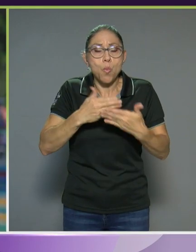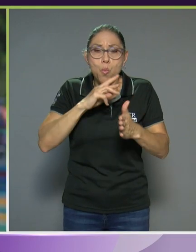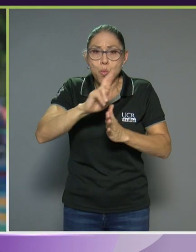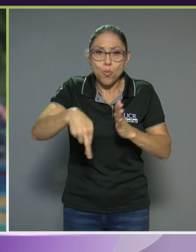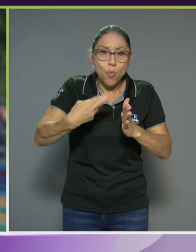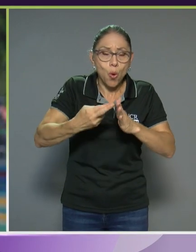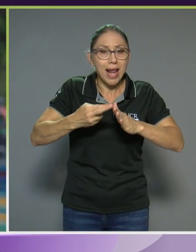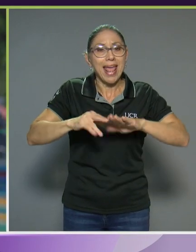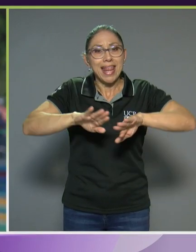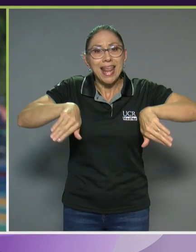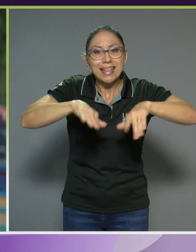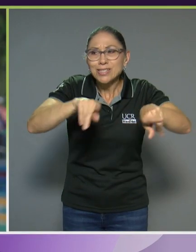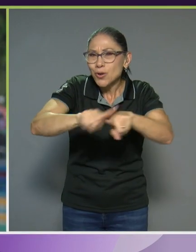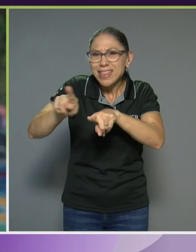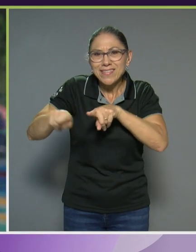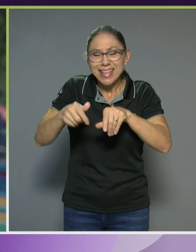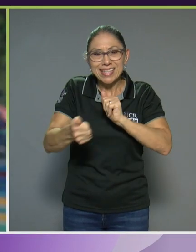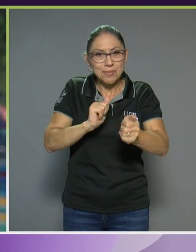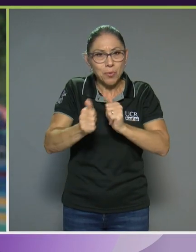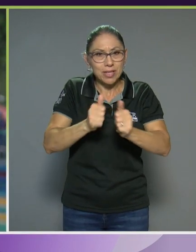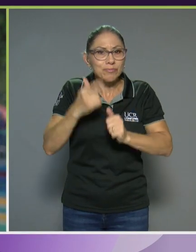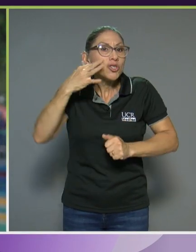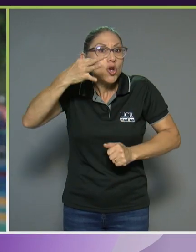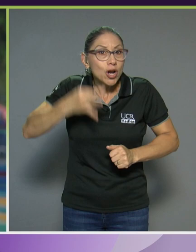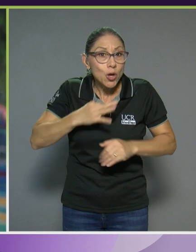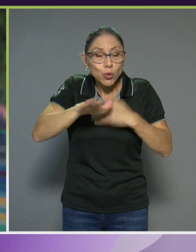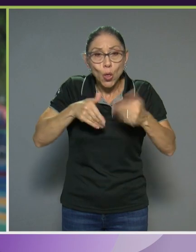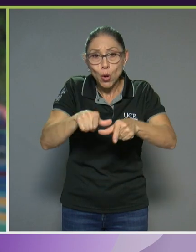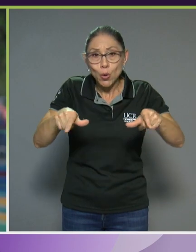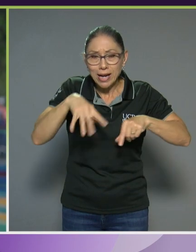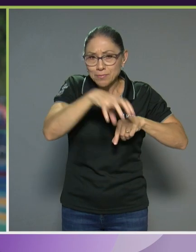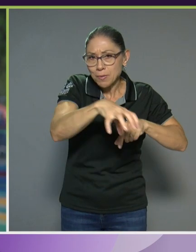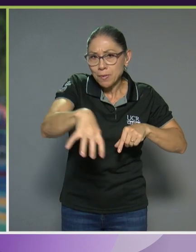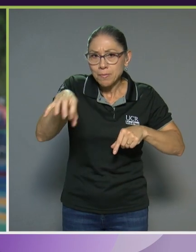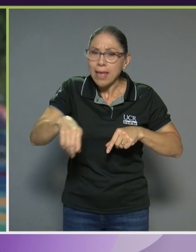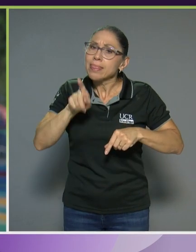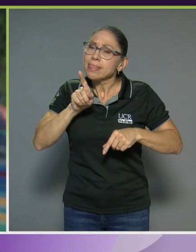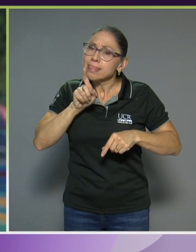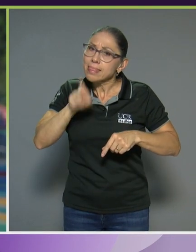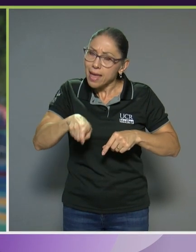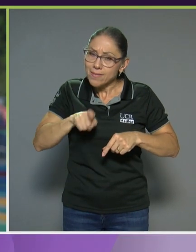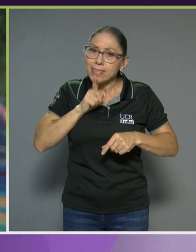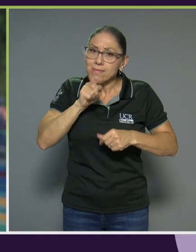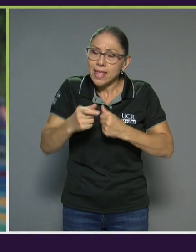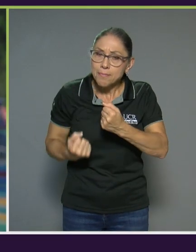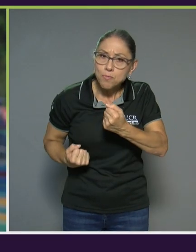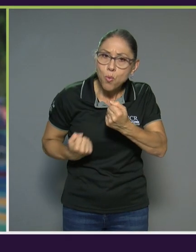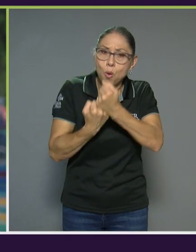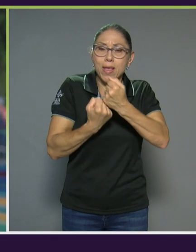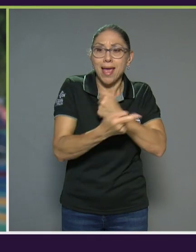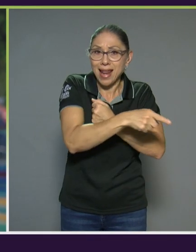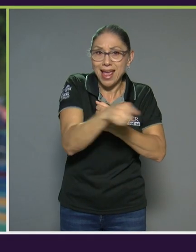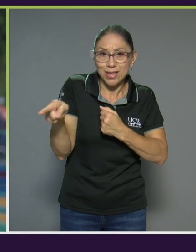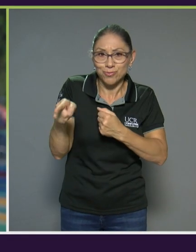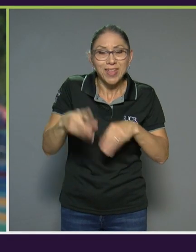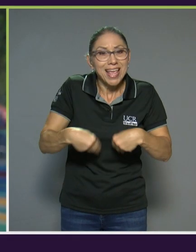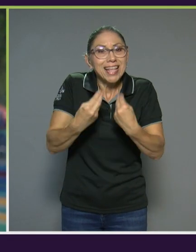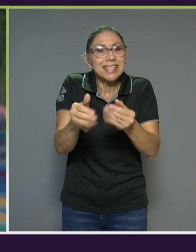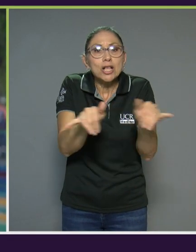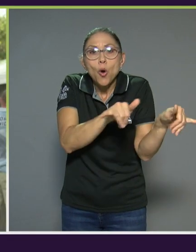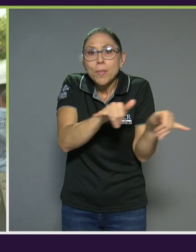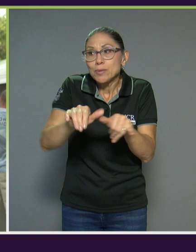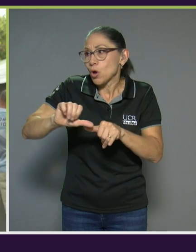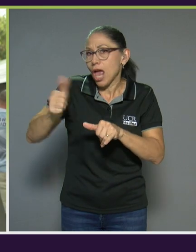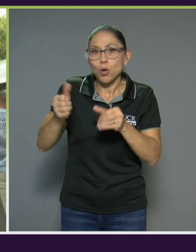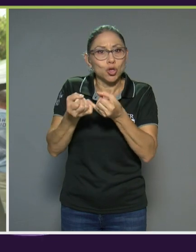en diferentes disciplinas. Entonces, yo creo que es importante que todos los cantones apoyen realmente a los paracletas y les den lo mismo que a los convencionales.